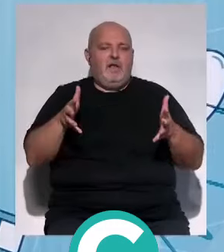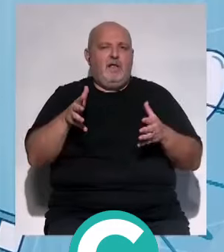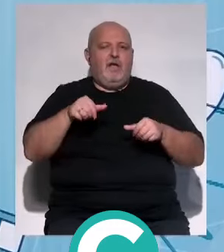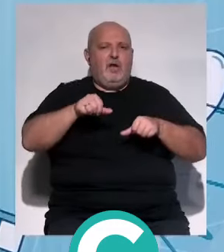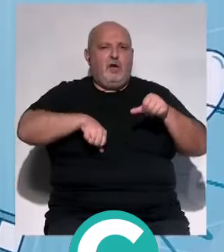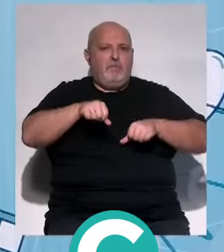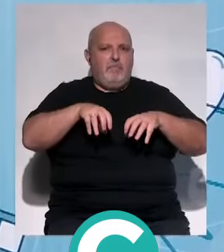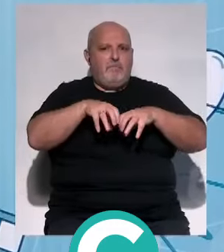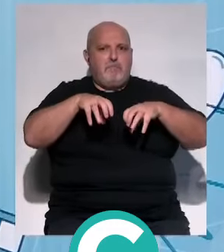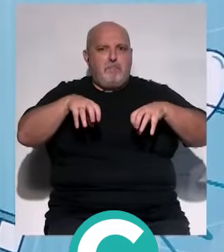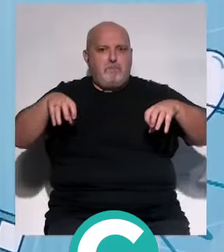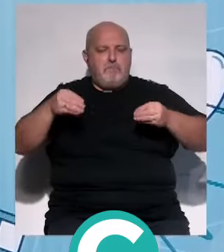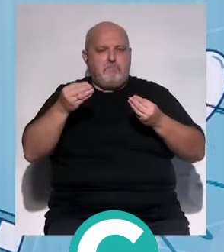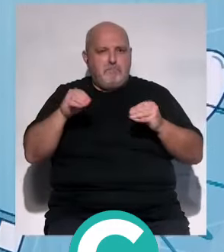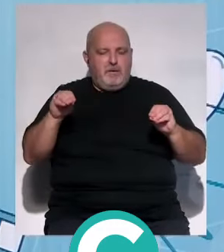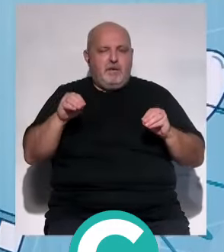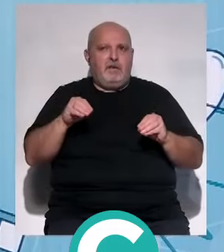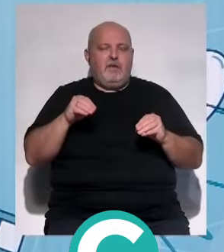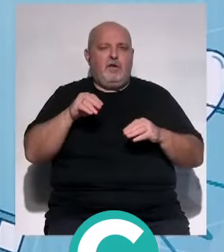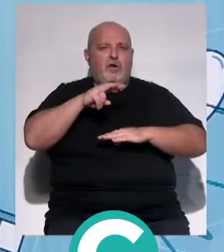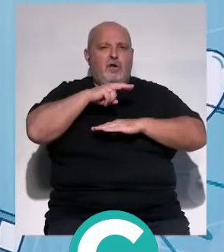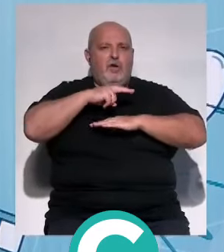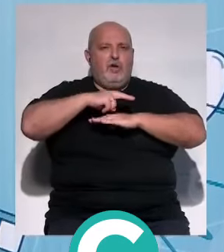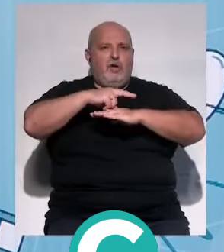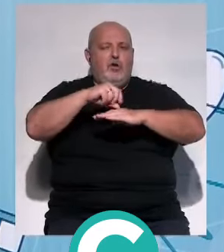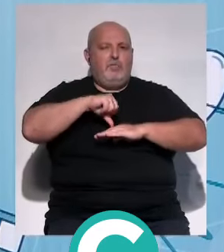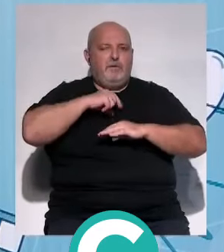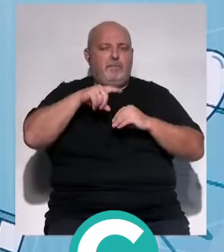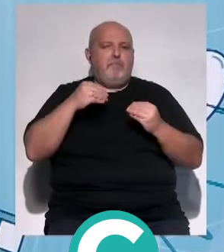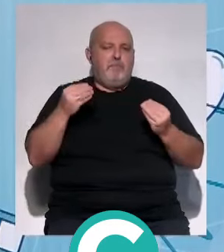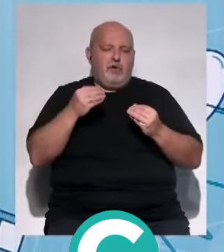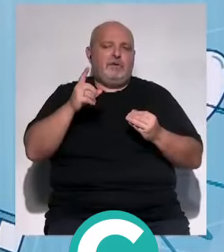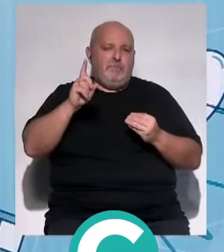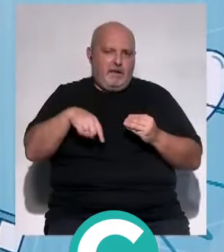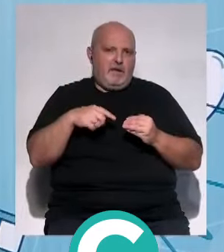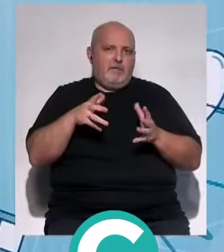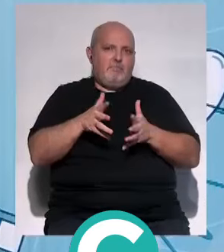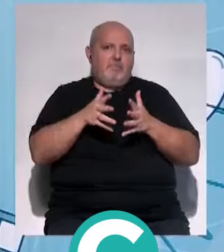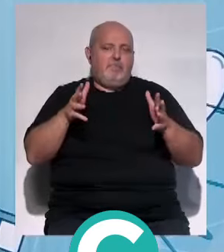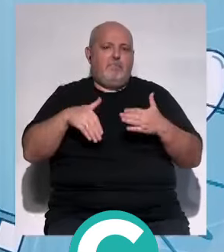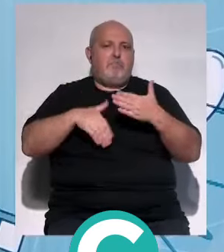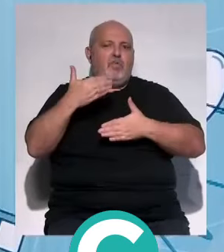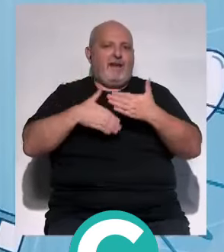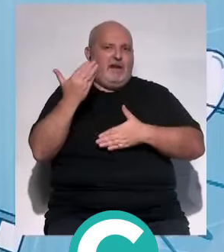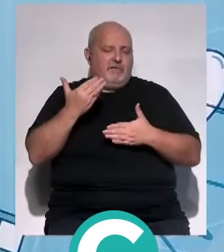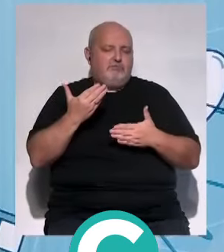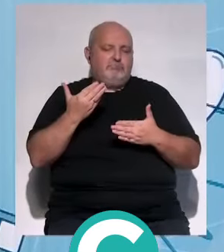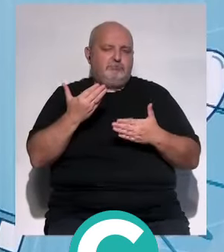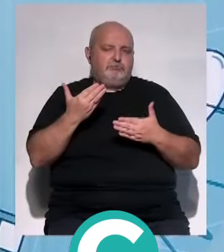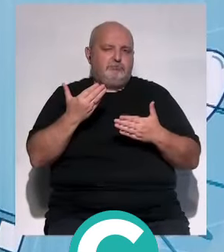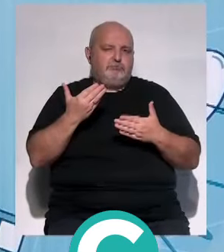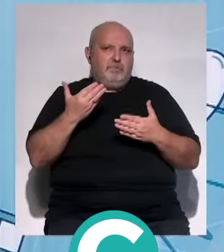quirófanos, una ampliación de hospitalización, y una mejora sustancial en la modernidad de